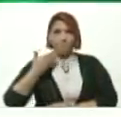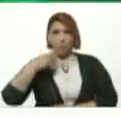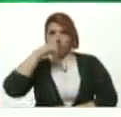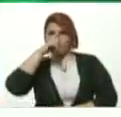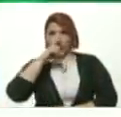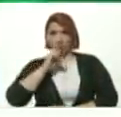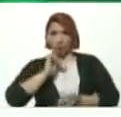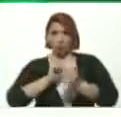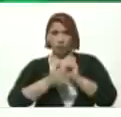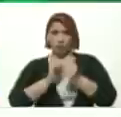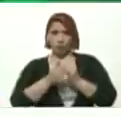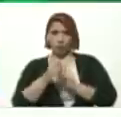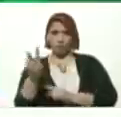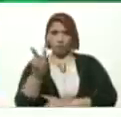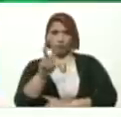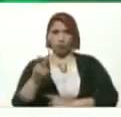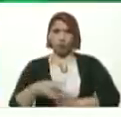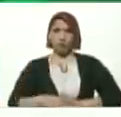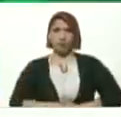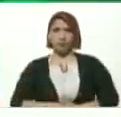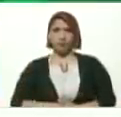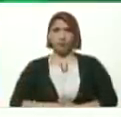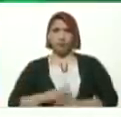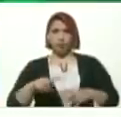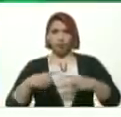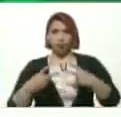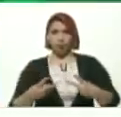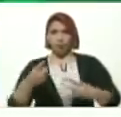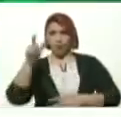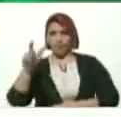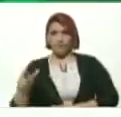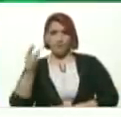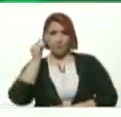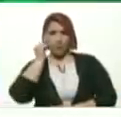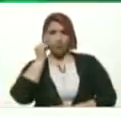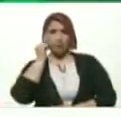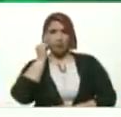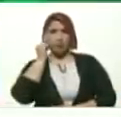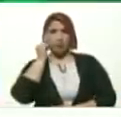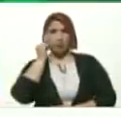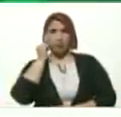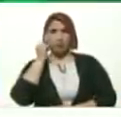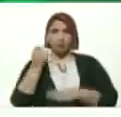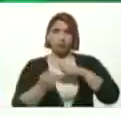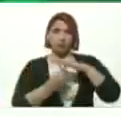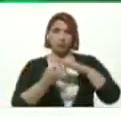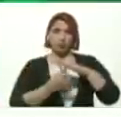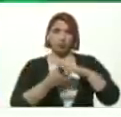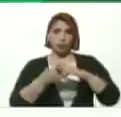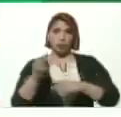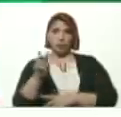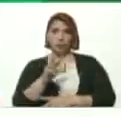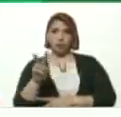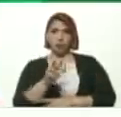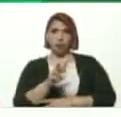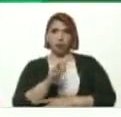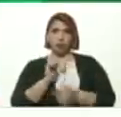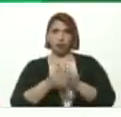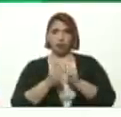Del deporte Venezolano Nueva Presidenta Del Instituto Nacional De Deporte Armando La orquesta